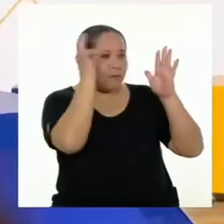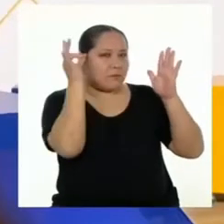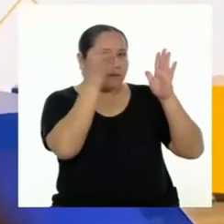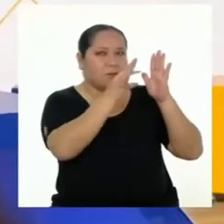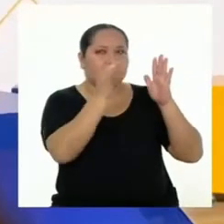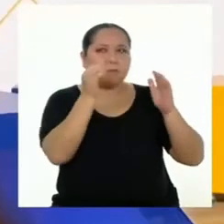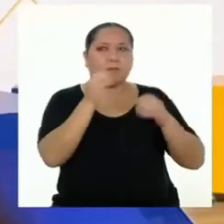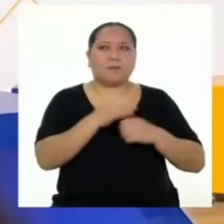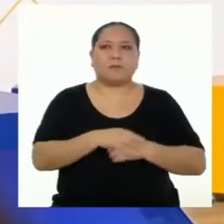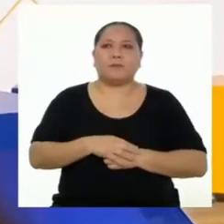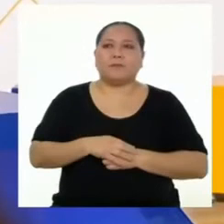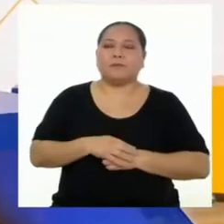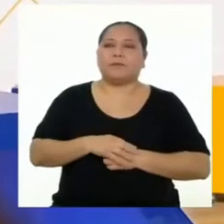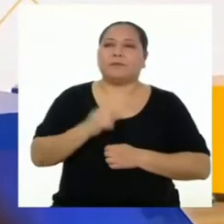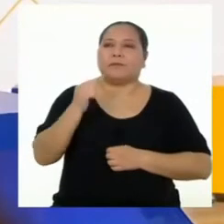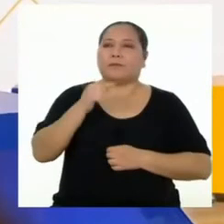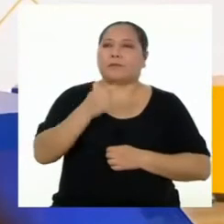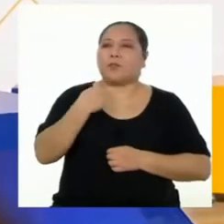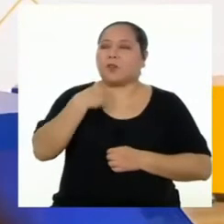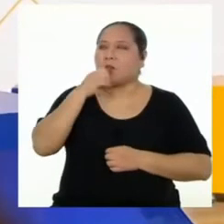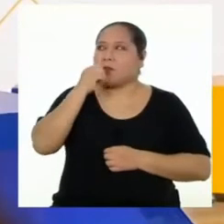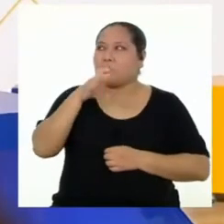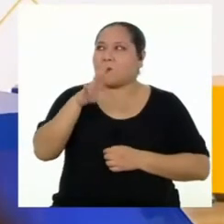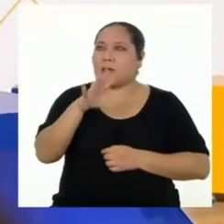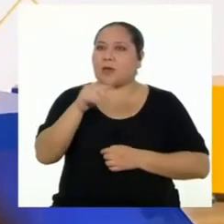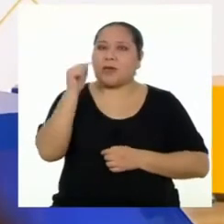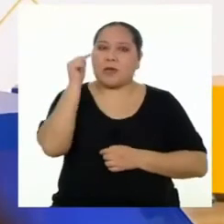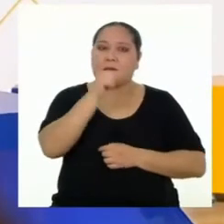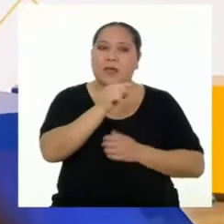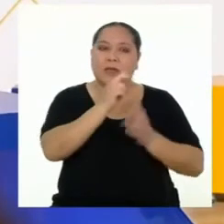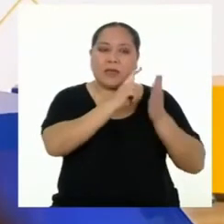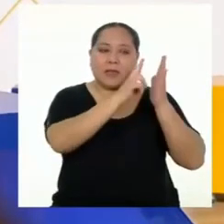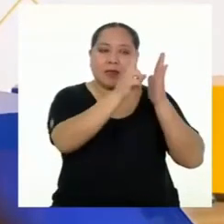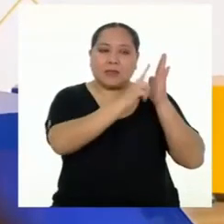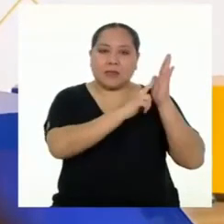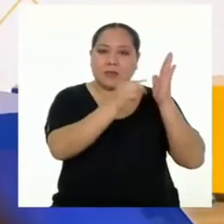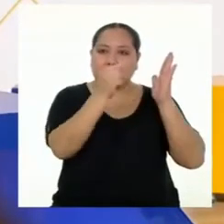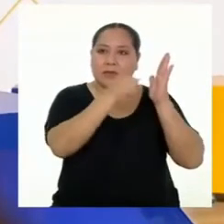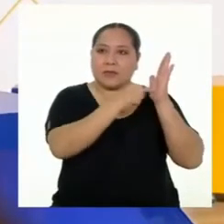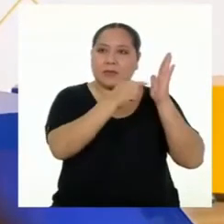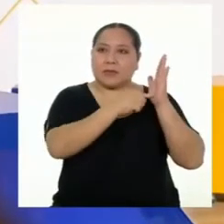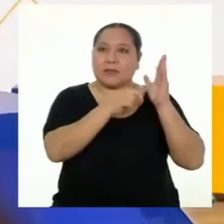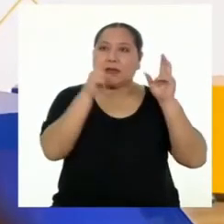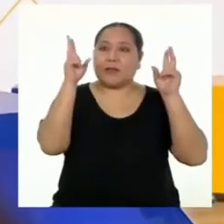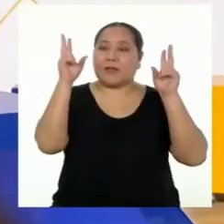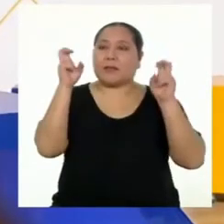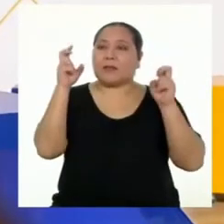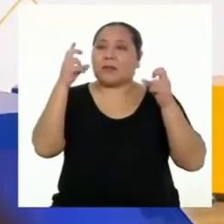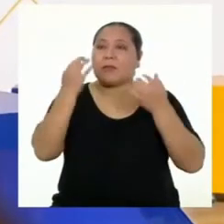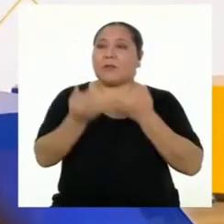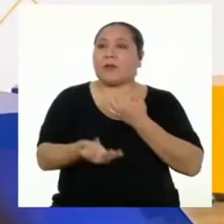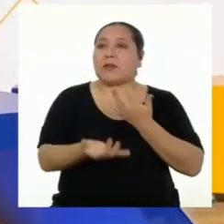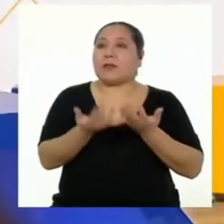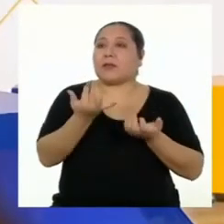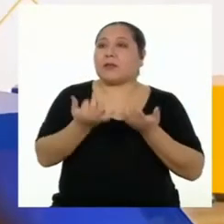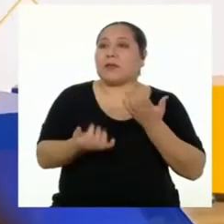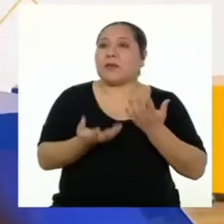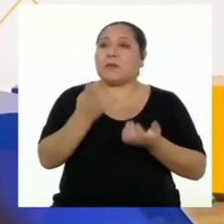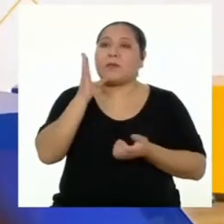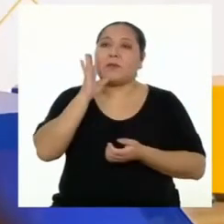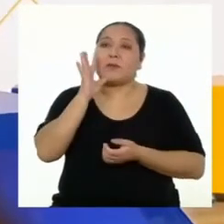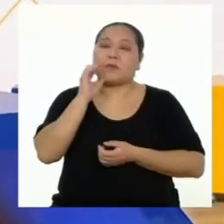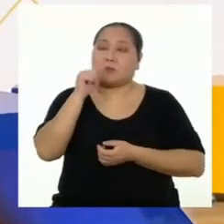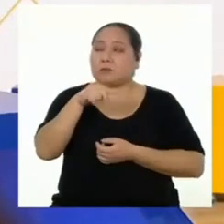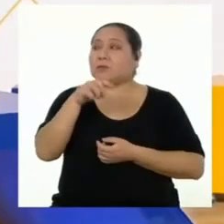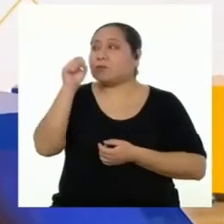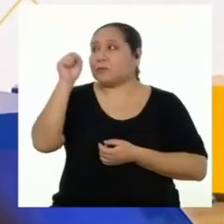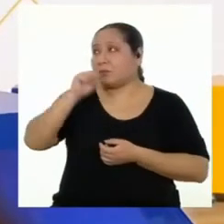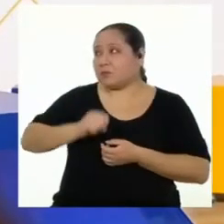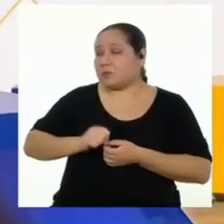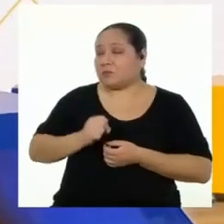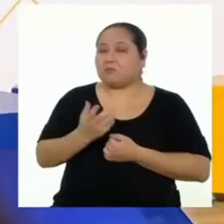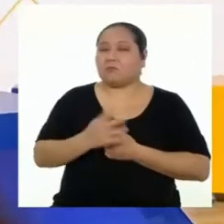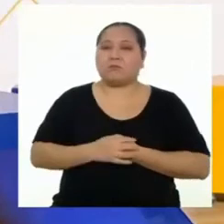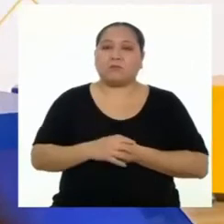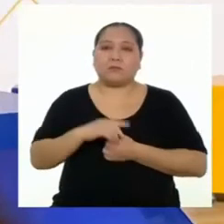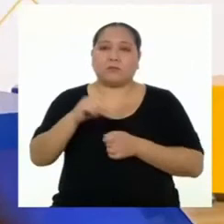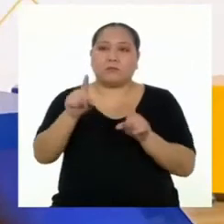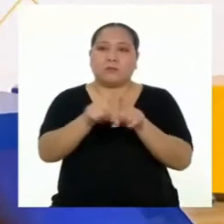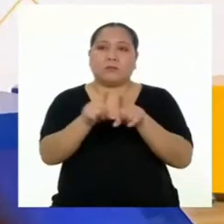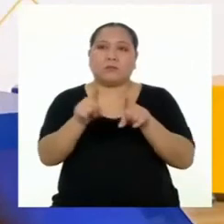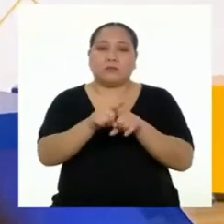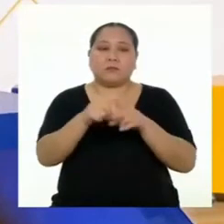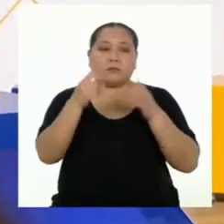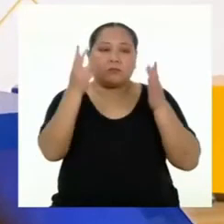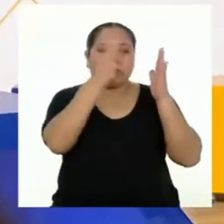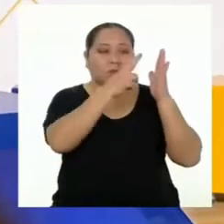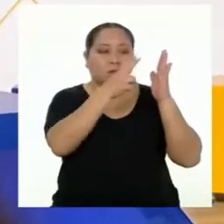A ver, yo dije que a partir del título, el tema sería la quema de basura. Y así fue. Además,